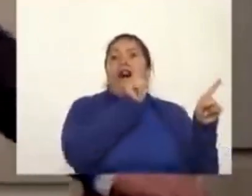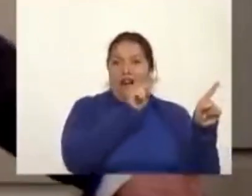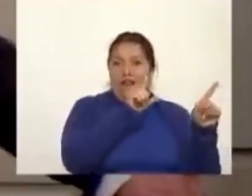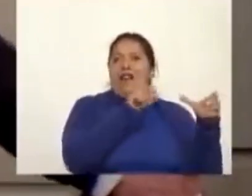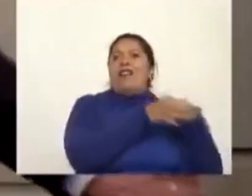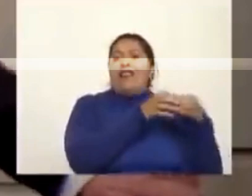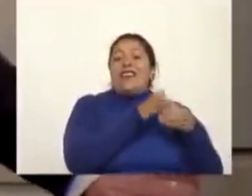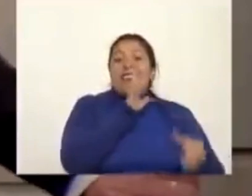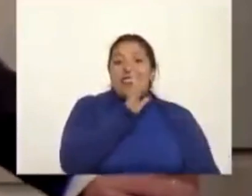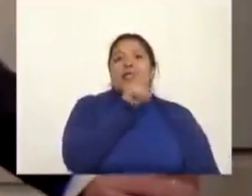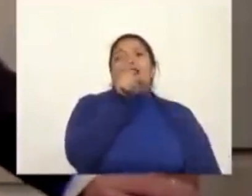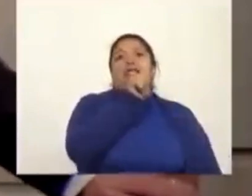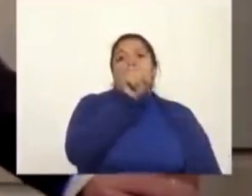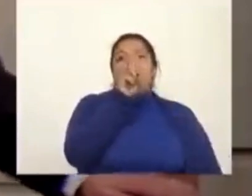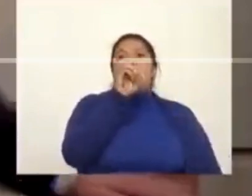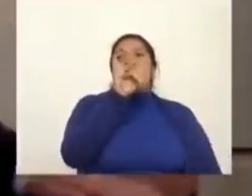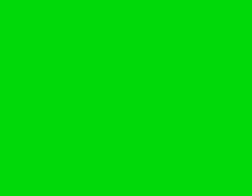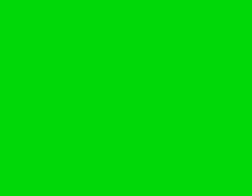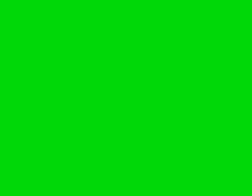señor Luis Carlos Sarmiento.